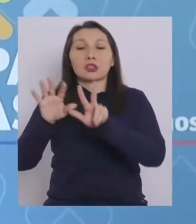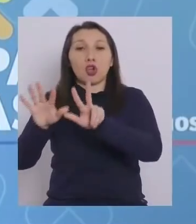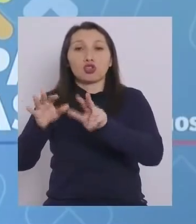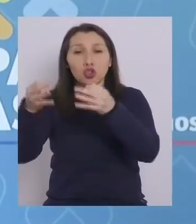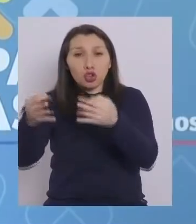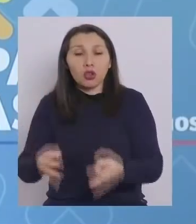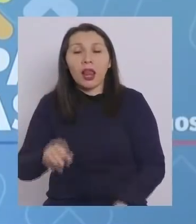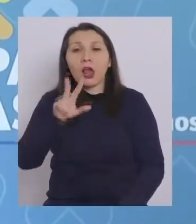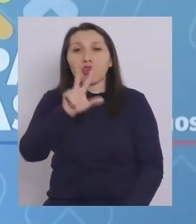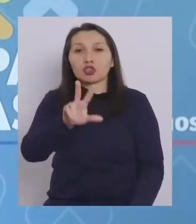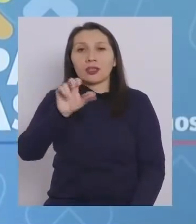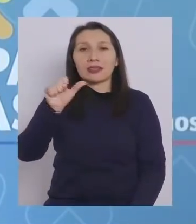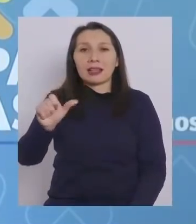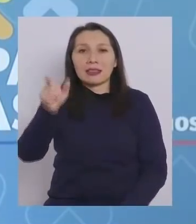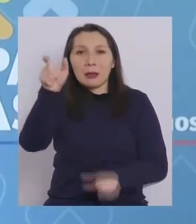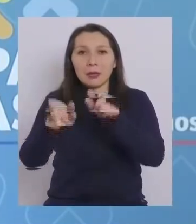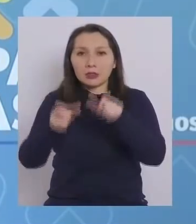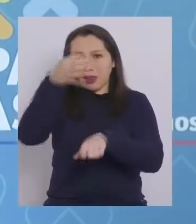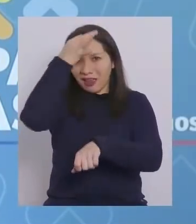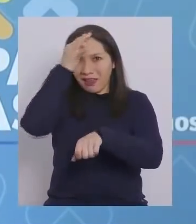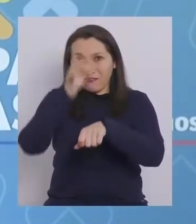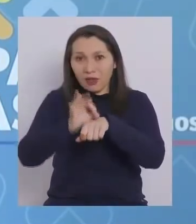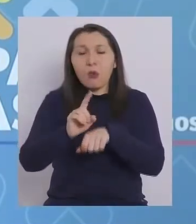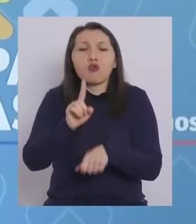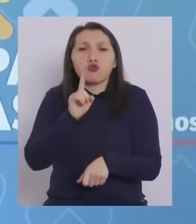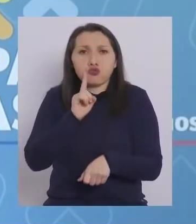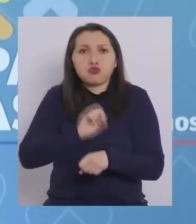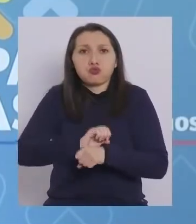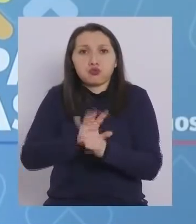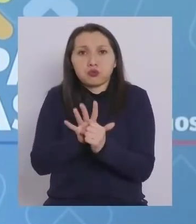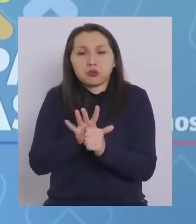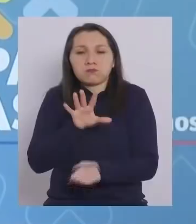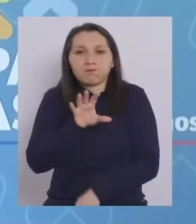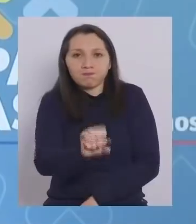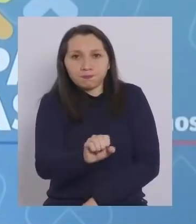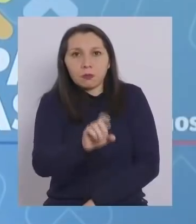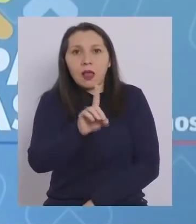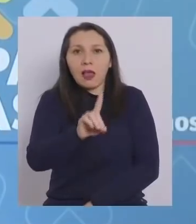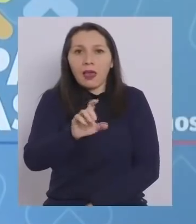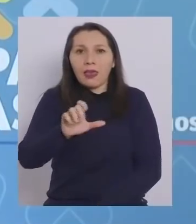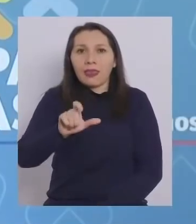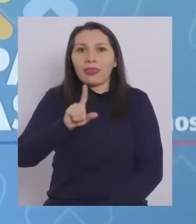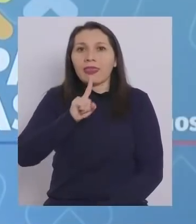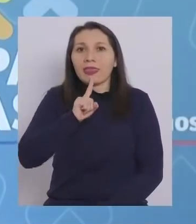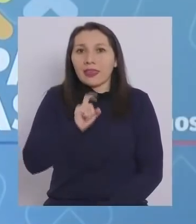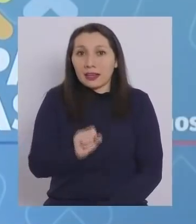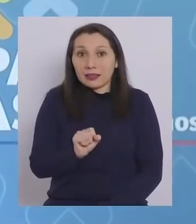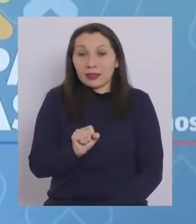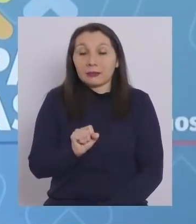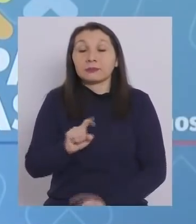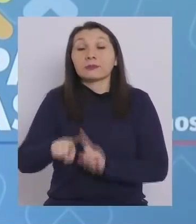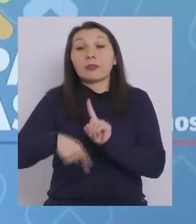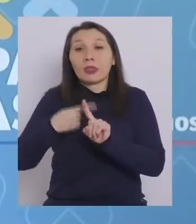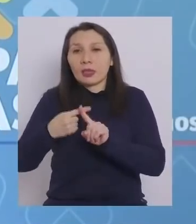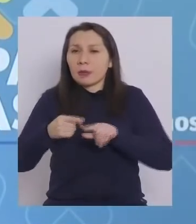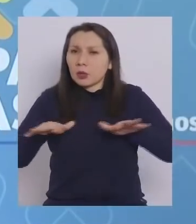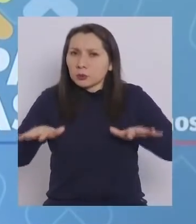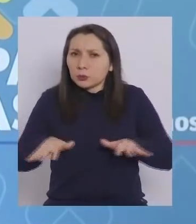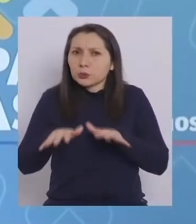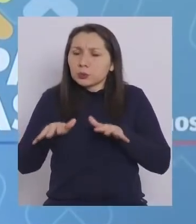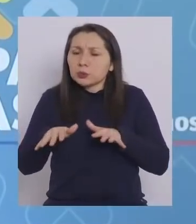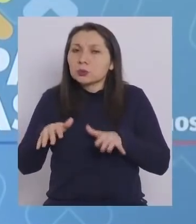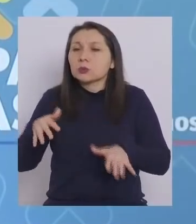86 personas que hasta el momento en Chile han sido identificados con variante Delta. Además, hemos hecho un esfuerzo